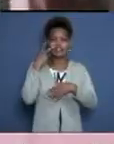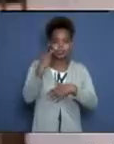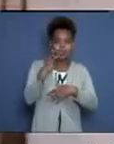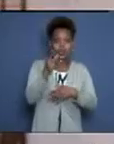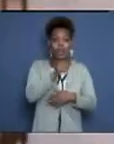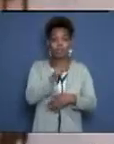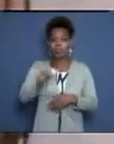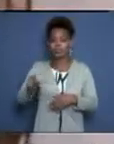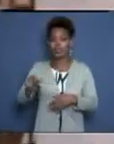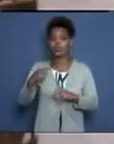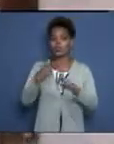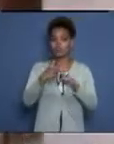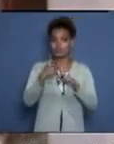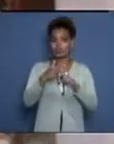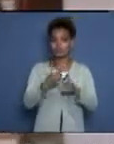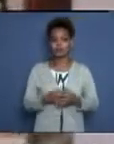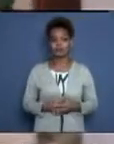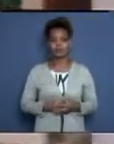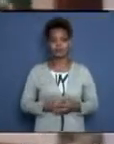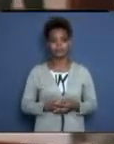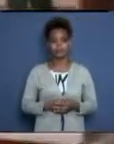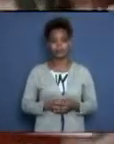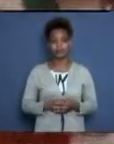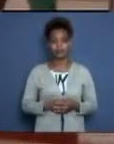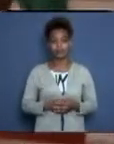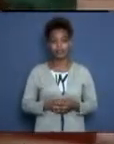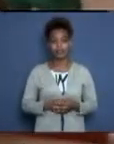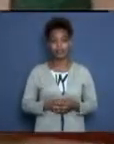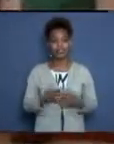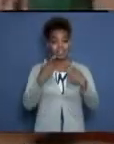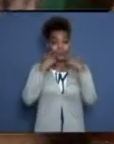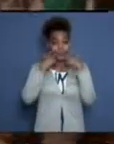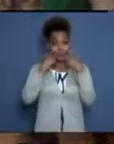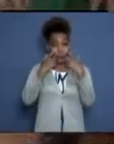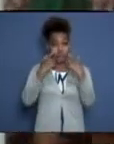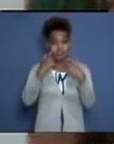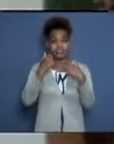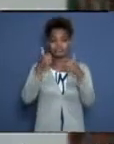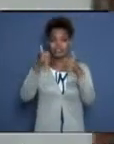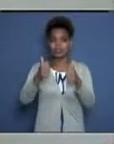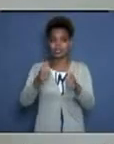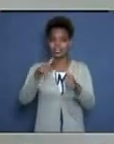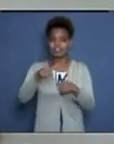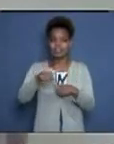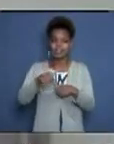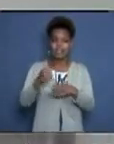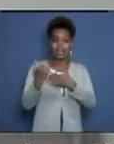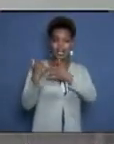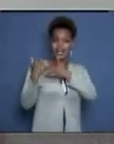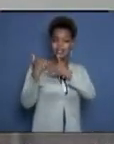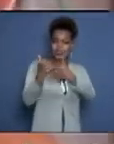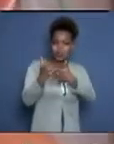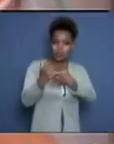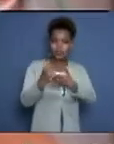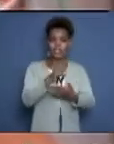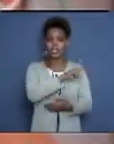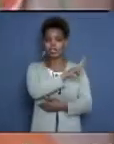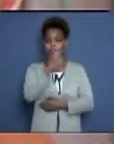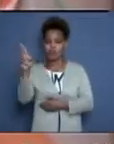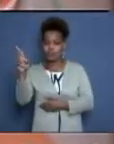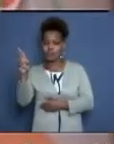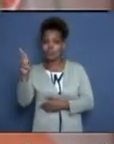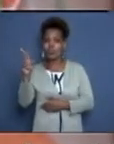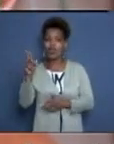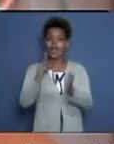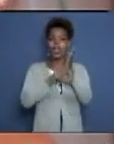pacientes que allí se atienden. Es muy importante nosotros estar aquí apoyando la revolución, apoyando a nuestra provincia. Estamos ayudando, dando